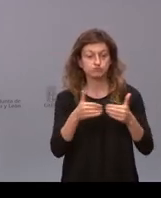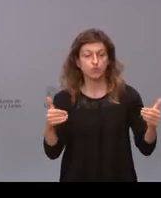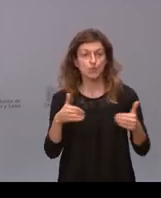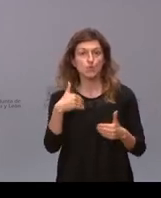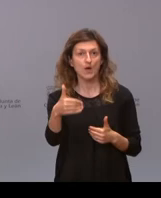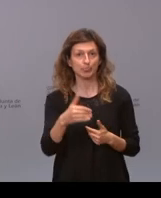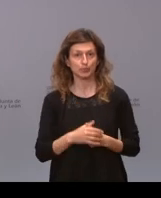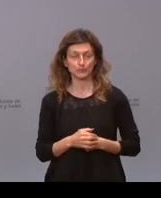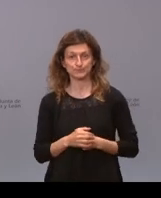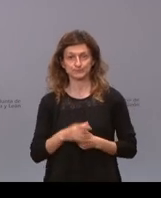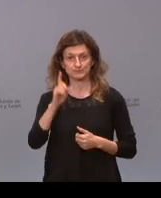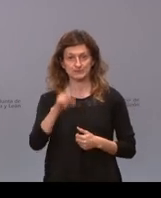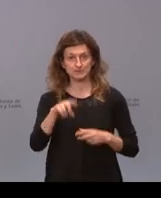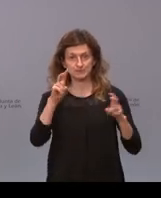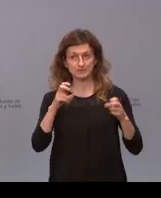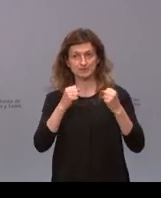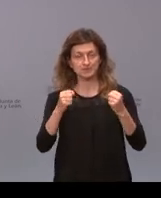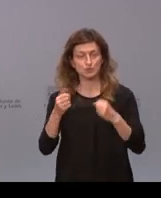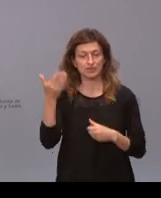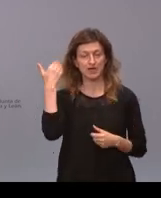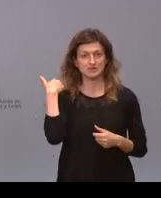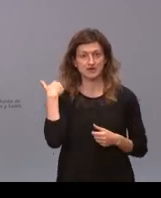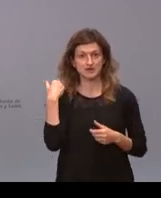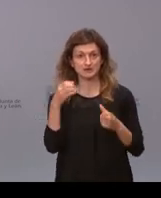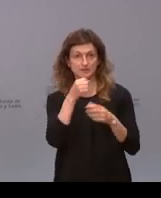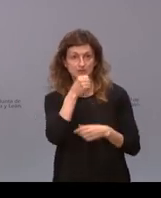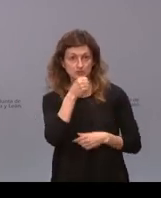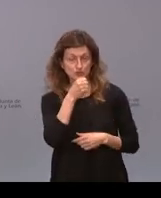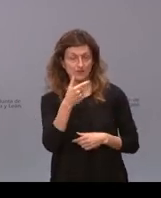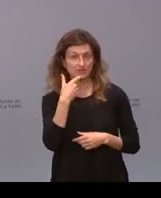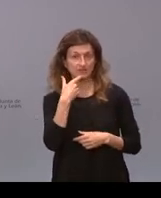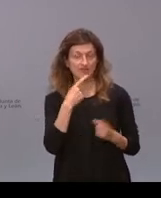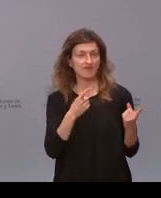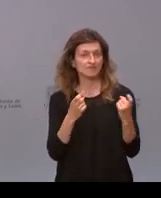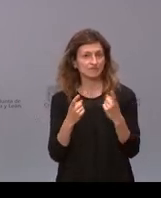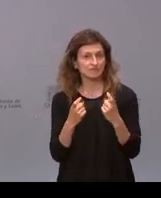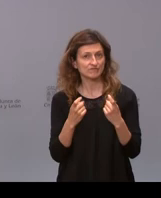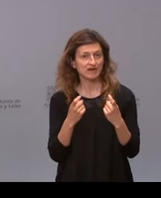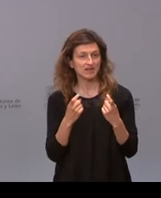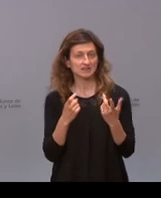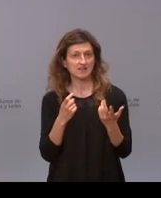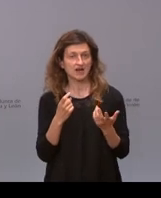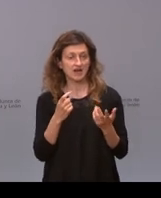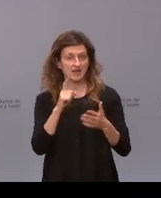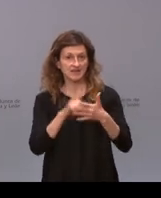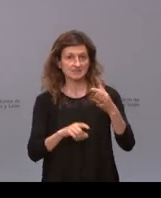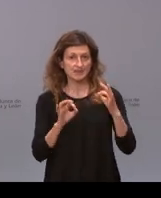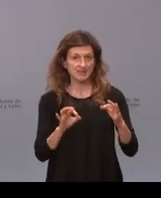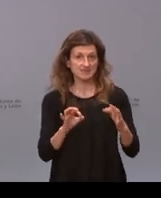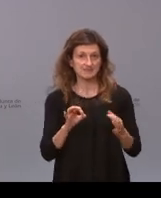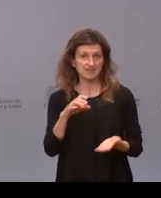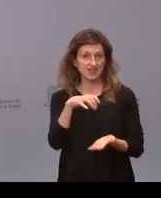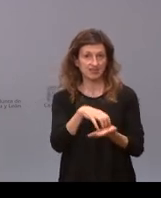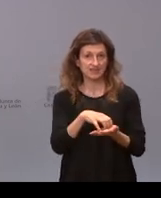también en materia de salud ayer mismo el partido socialista ha denunciado la falta de pediatra especialista en el